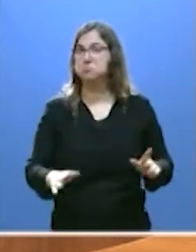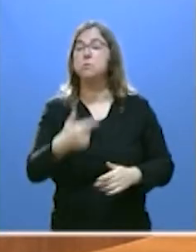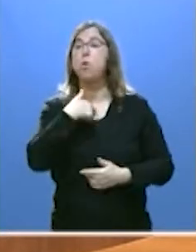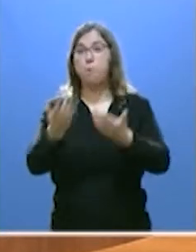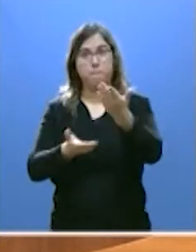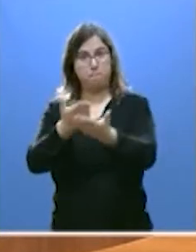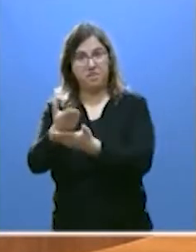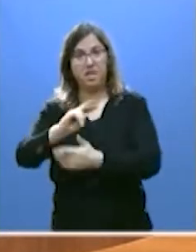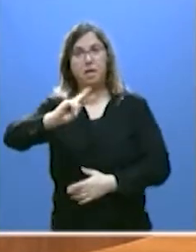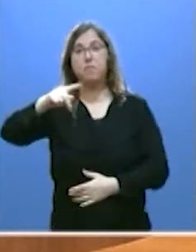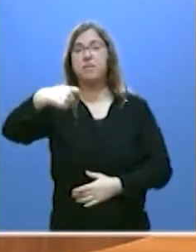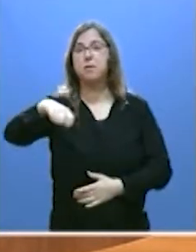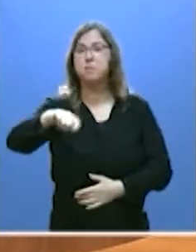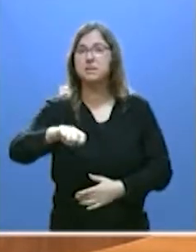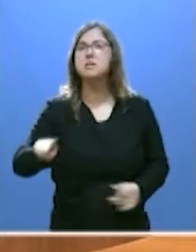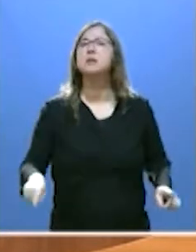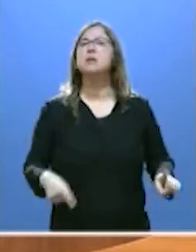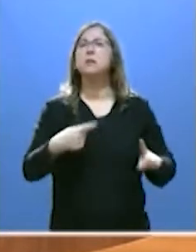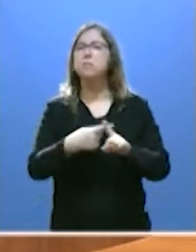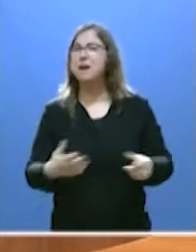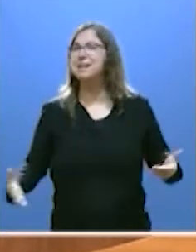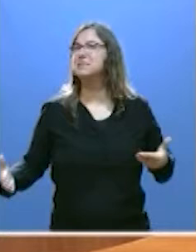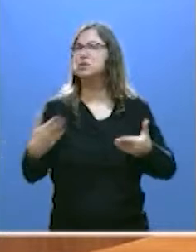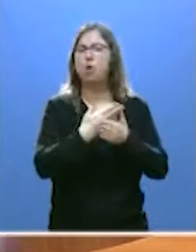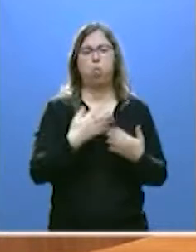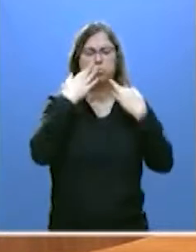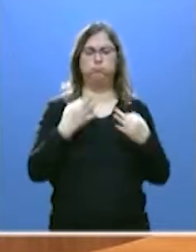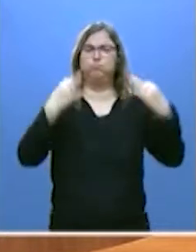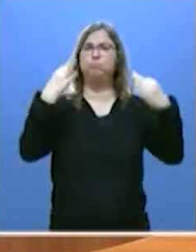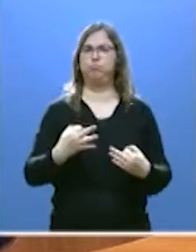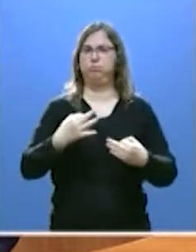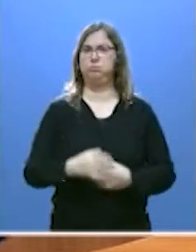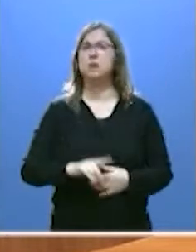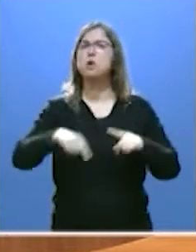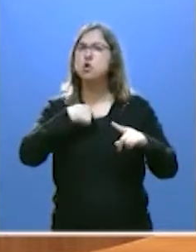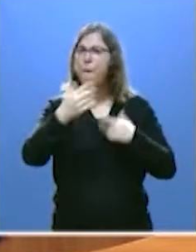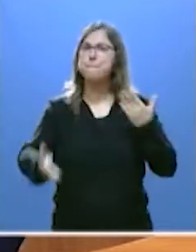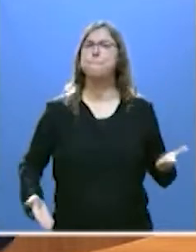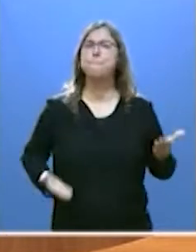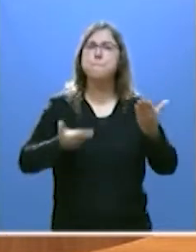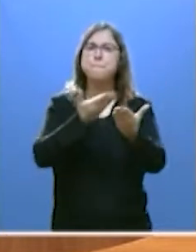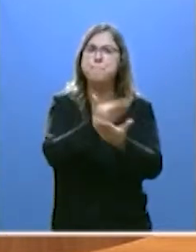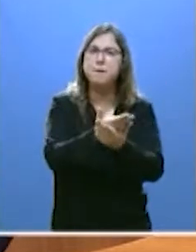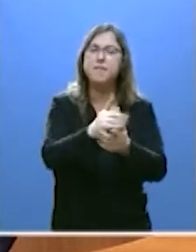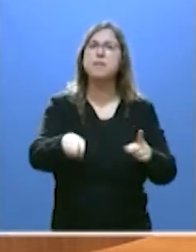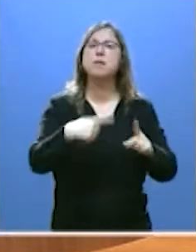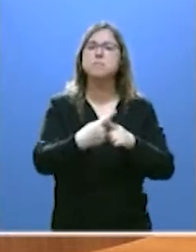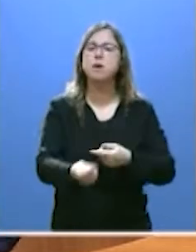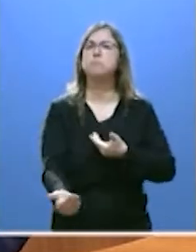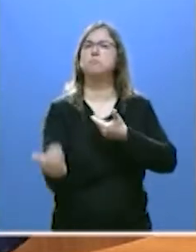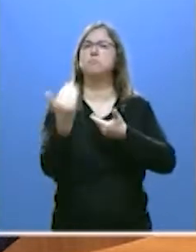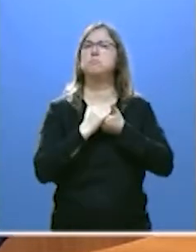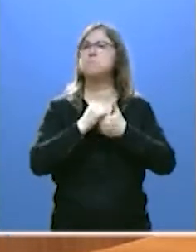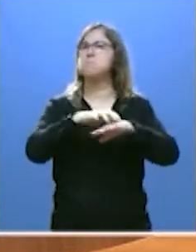pedía el señor vicepresidente y porque todos estábamos convencidos de ello. Y pedí y recibí la confianza